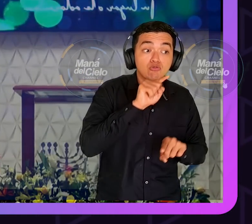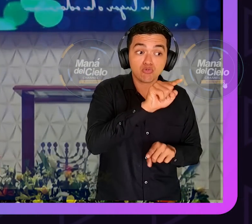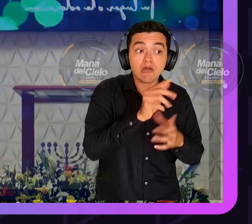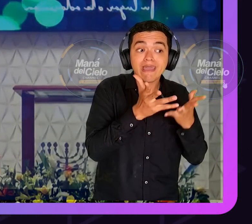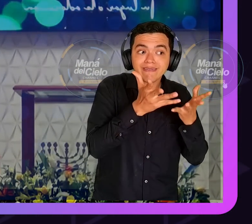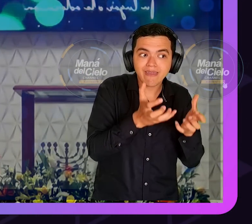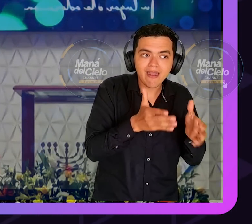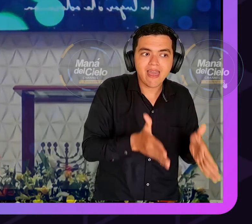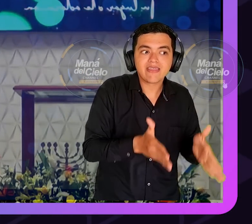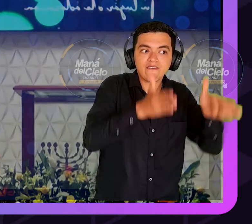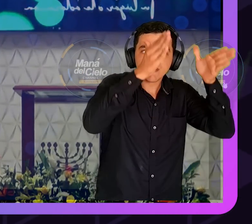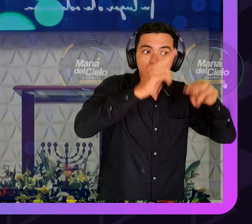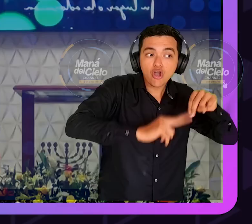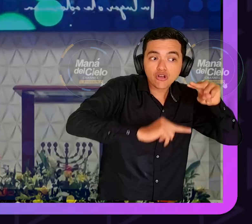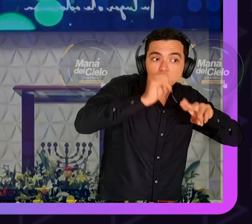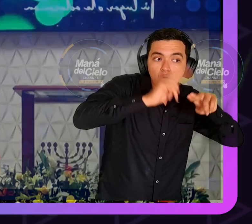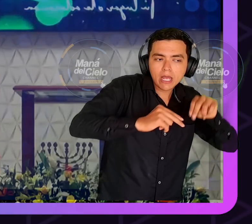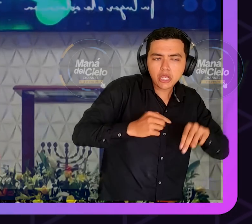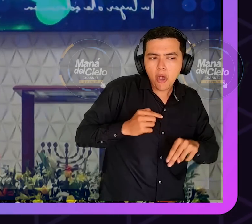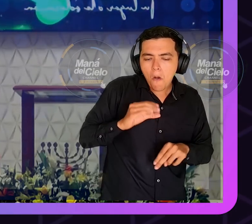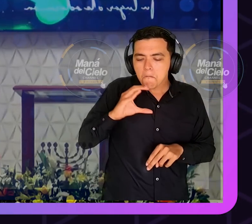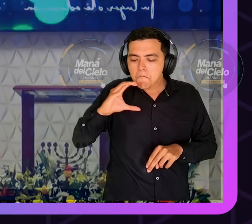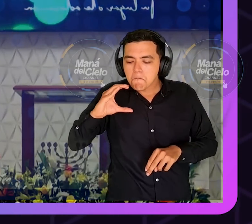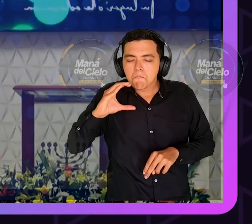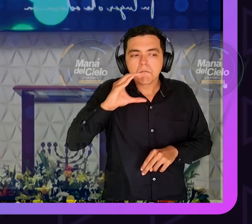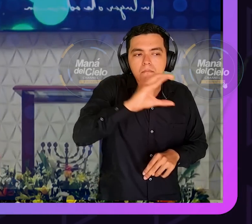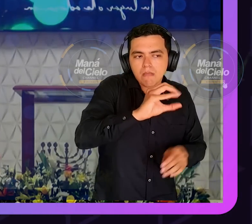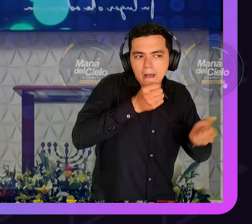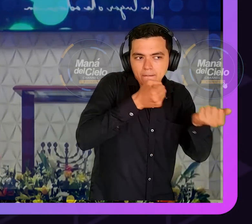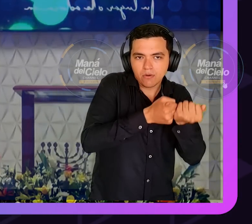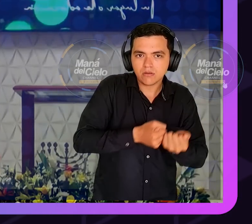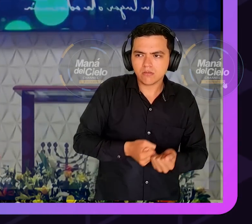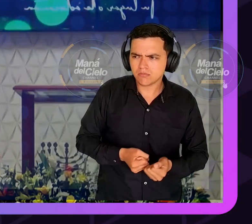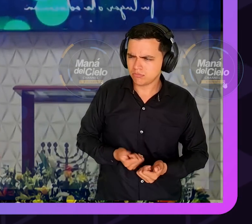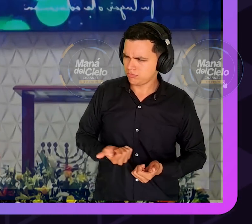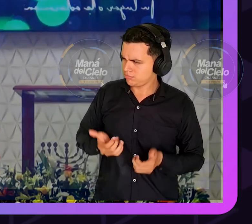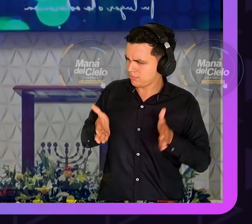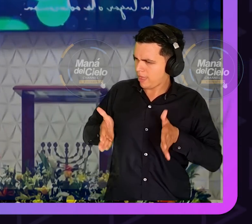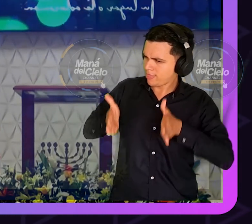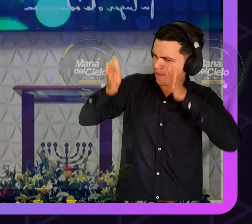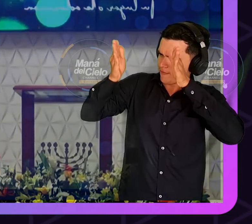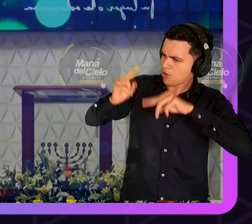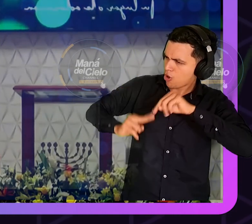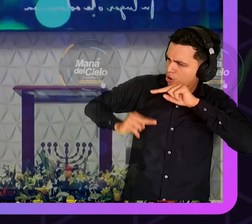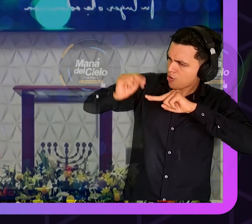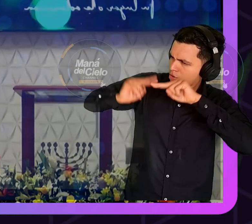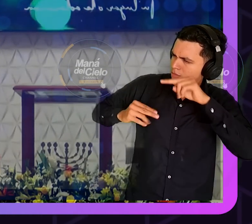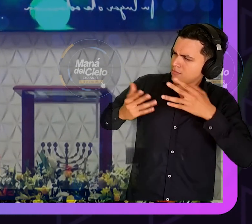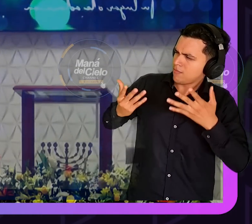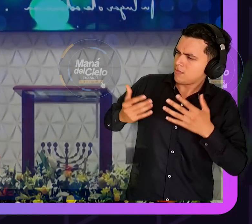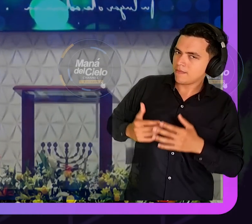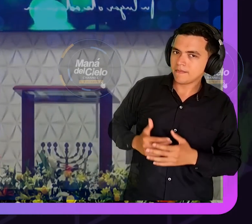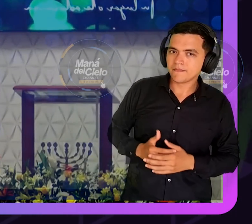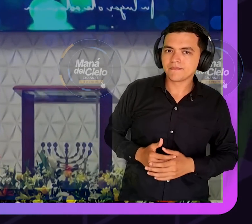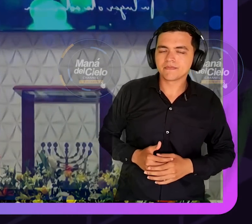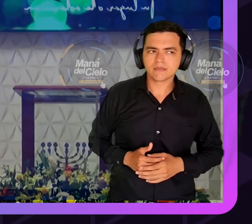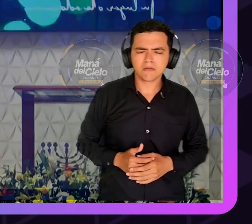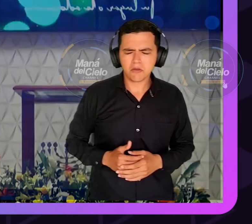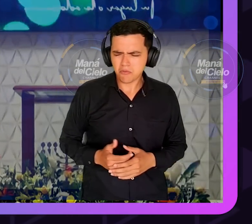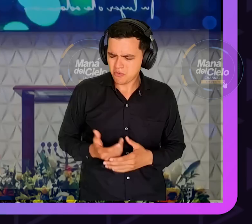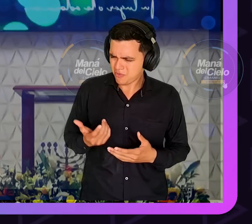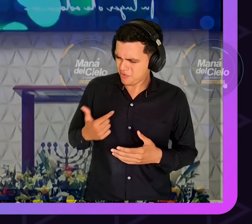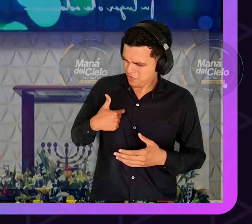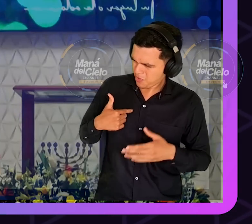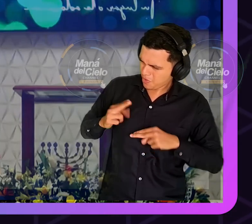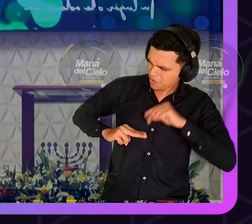pero se convirtió y Dios le mostró a este lugar el edificio y le dijo que viniera aquí y